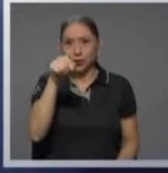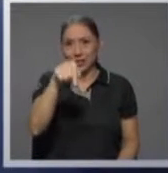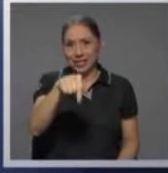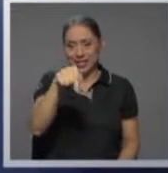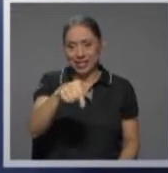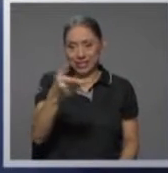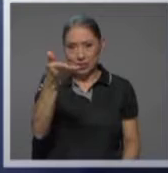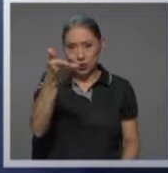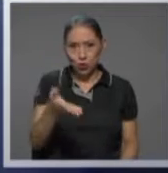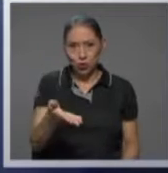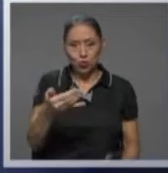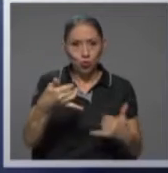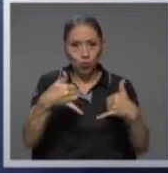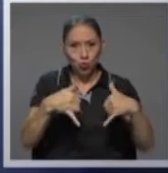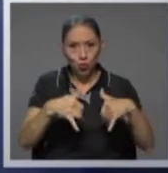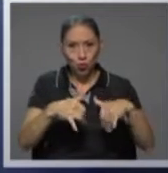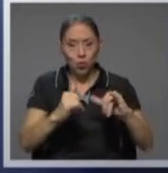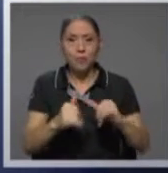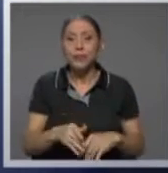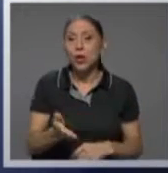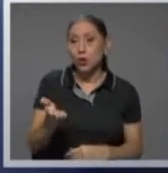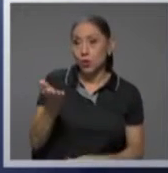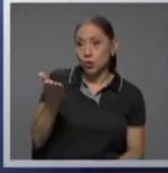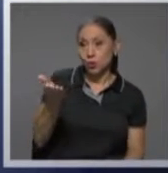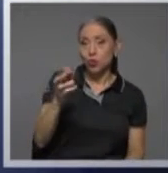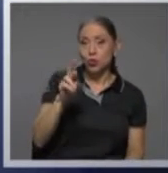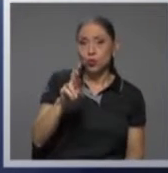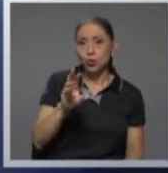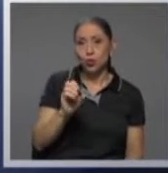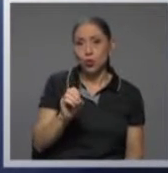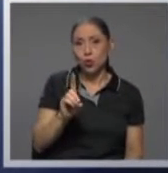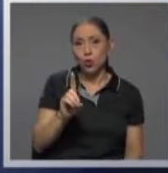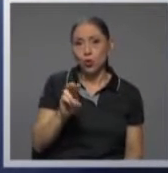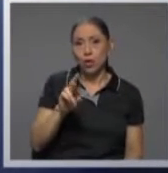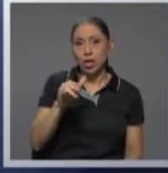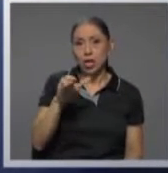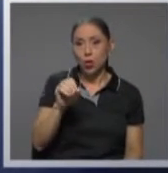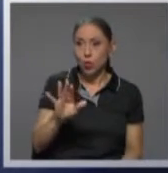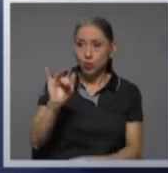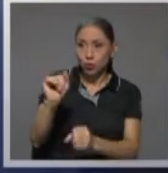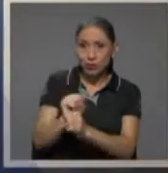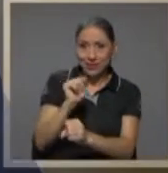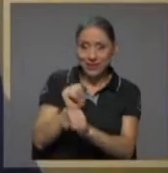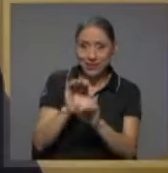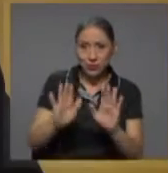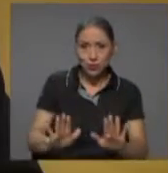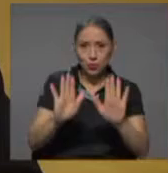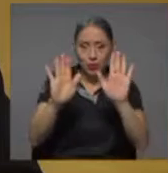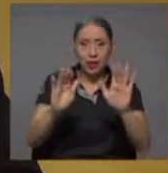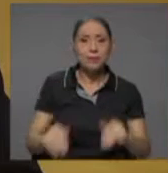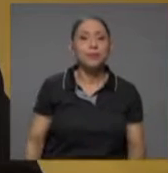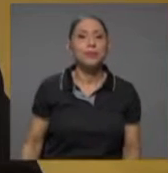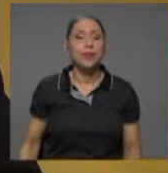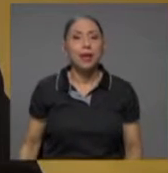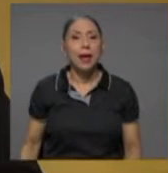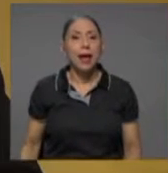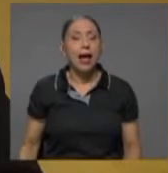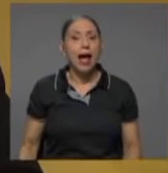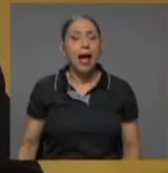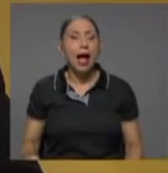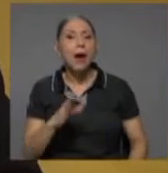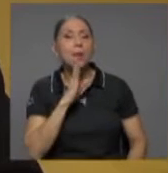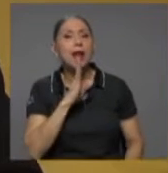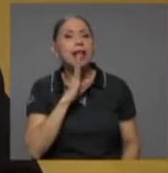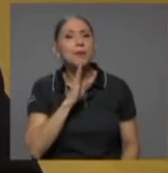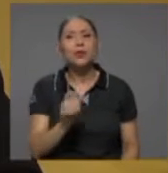Don Rodrigo, quien lo ha hecho de manera estupenda, sino que hablaremos del abogado